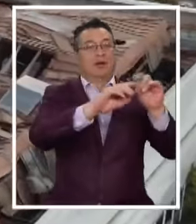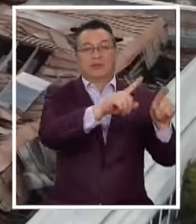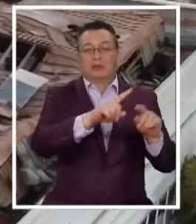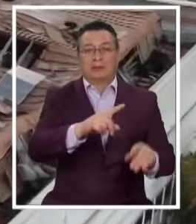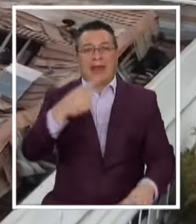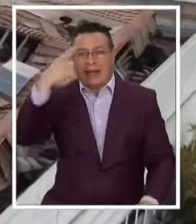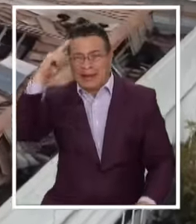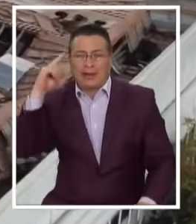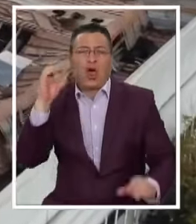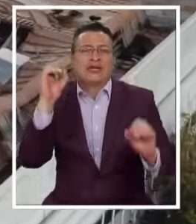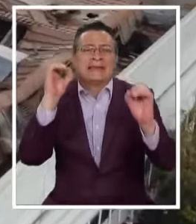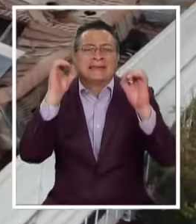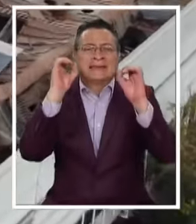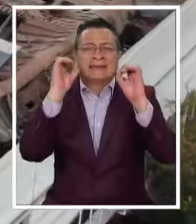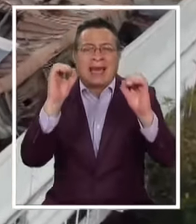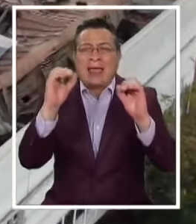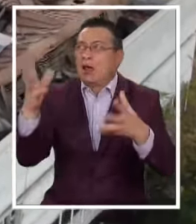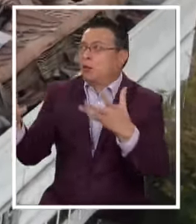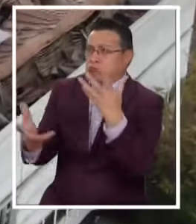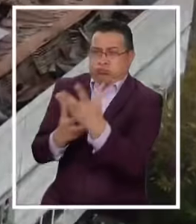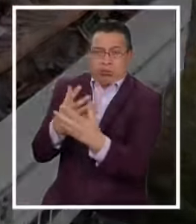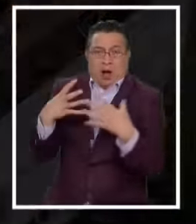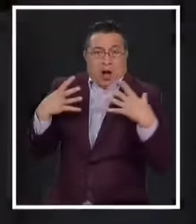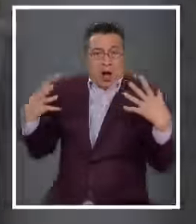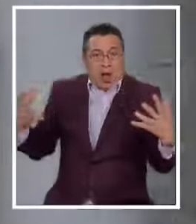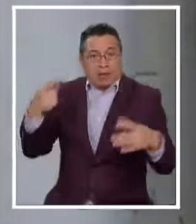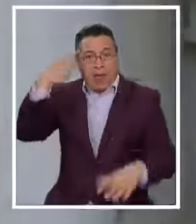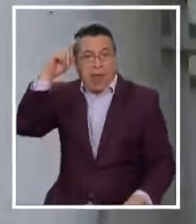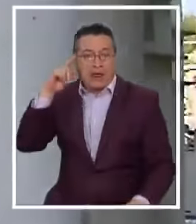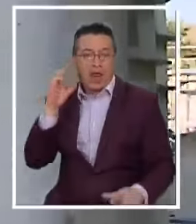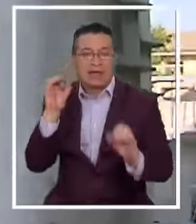resultó herido Para la magnitud De este incendio